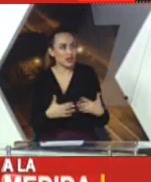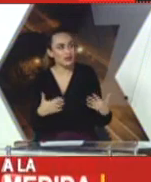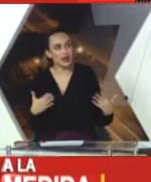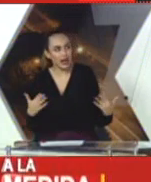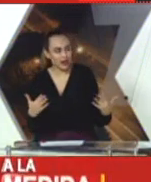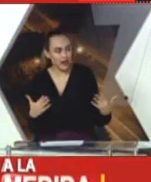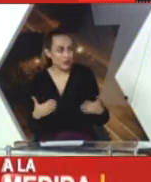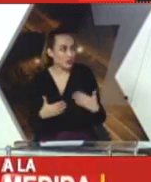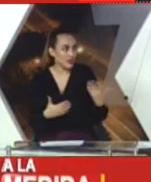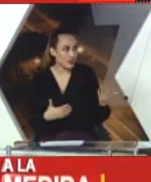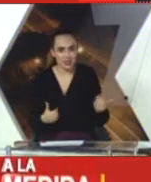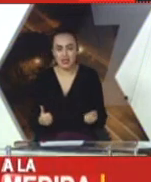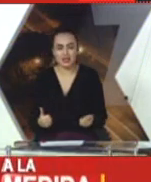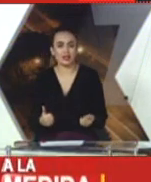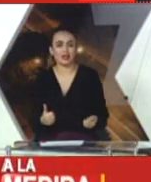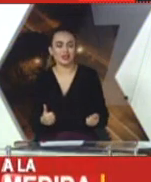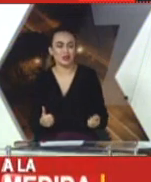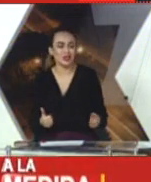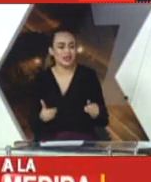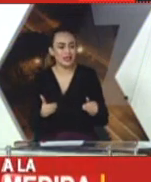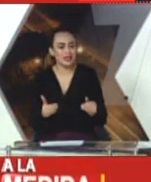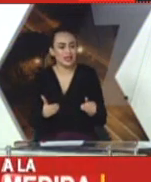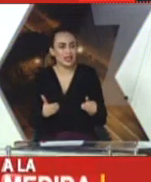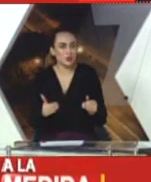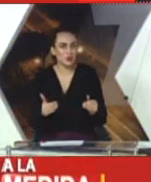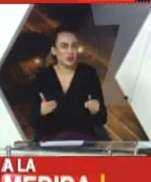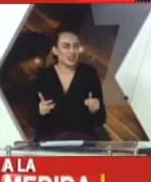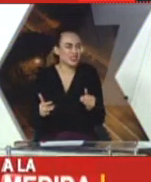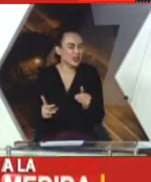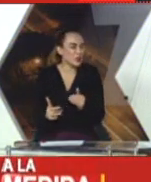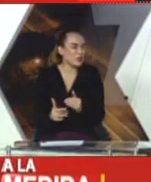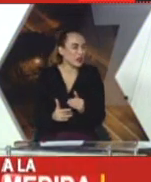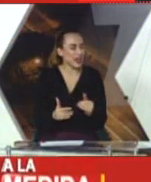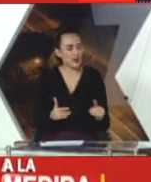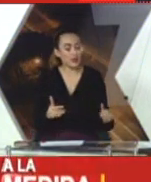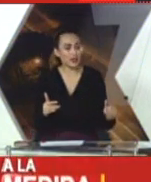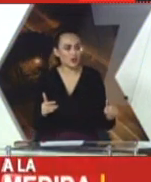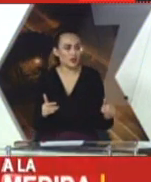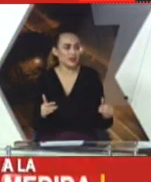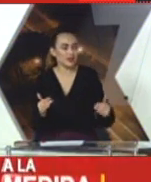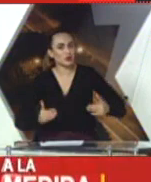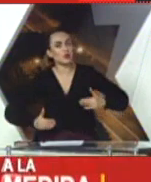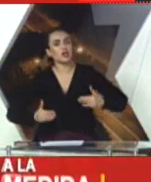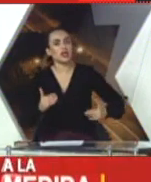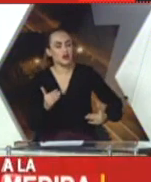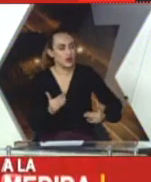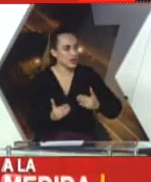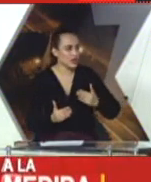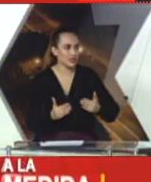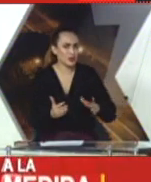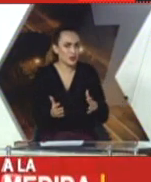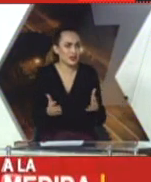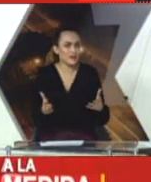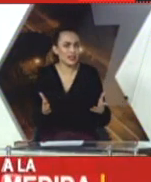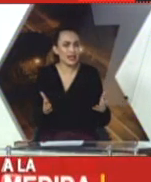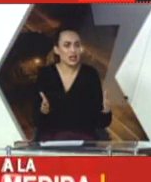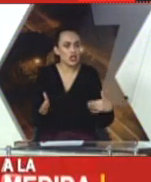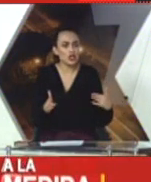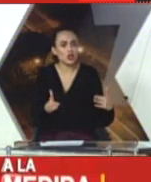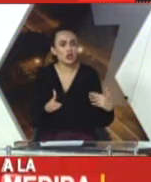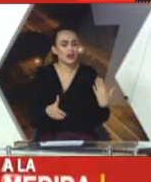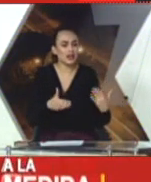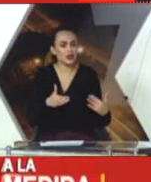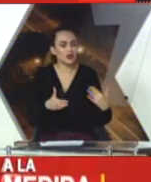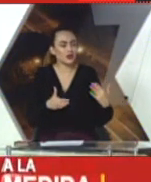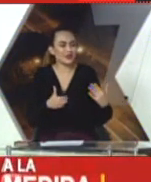se empezó a liberar, hablemos de Brasil en este caso. ¿Y qué pasó? Y las personas se aglomeraron, tanto así que tuvieron que regresar. Entonces, al final,